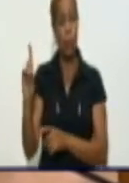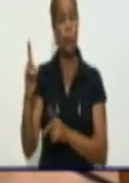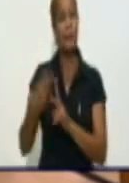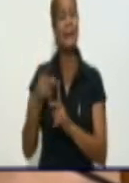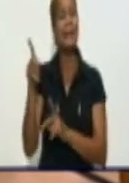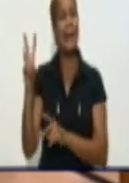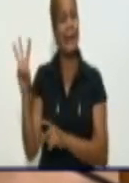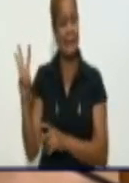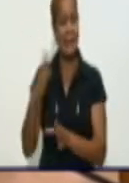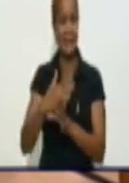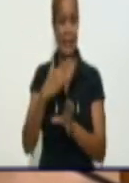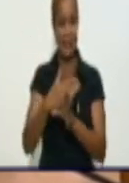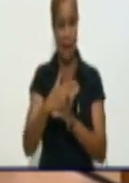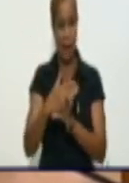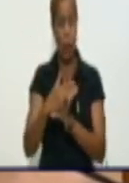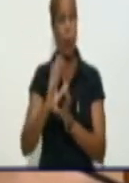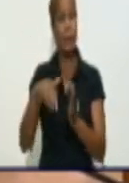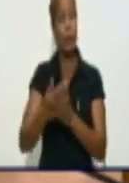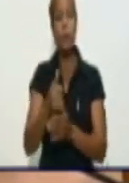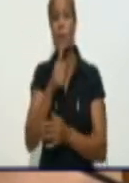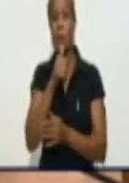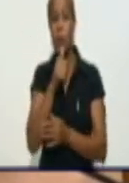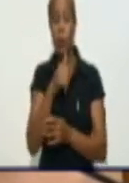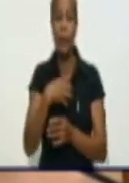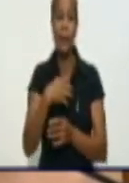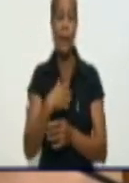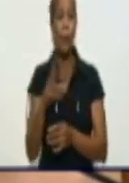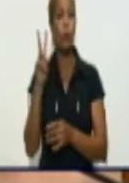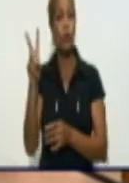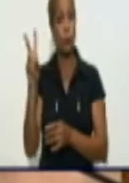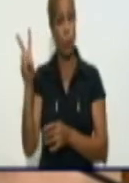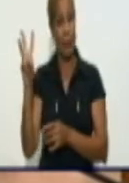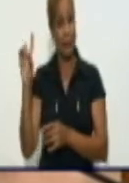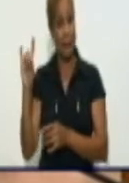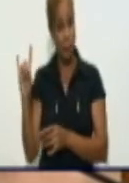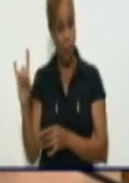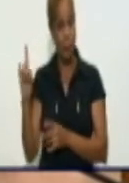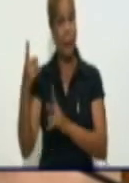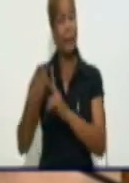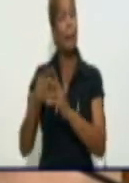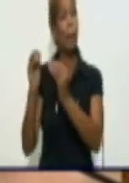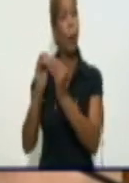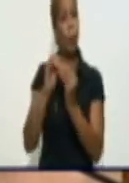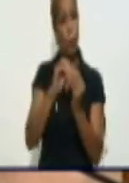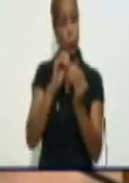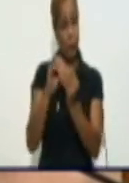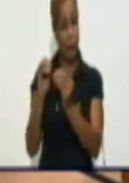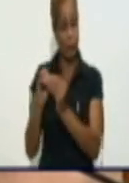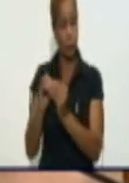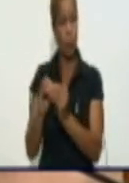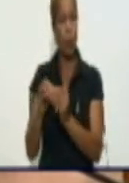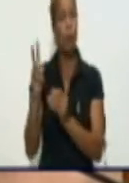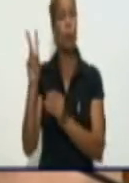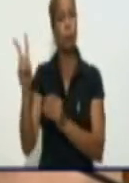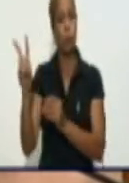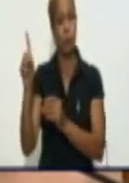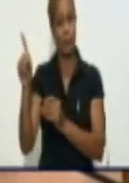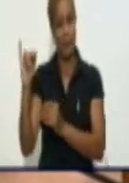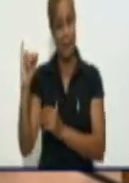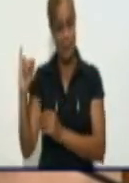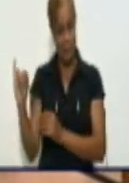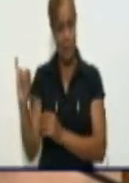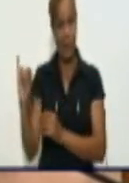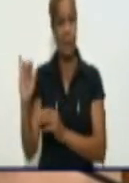Como sospechoso tenemos ingresados 229 pacientes y por concepto de contacto 826 y se vigilan